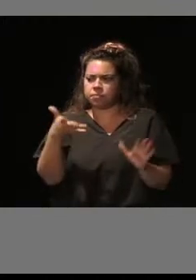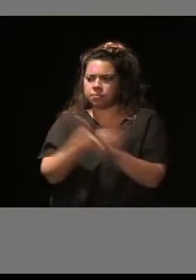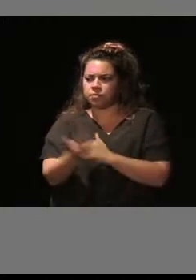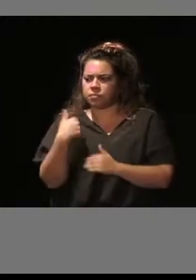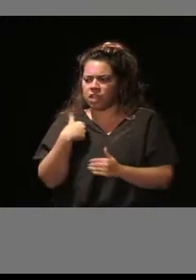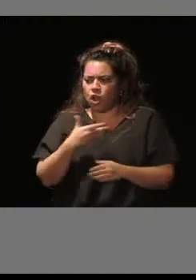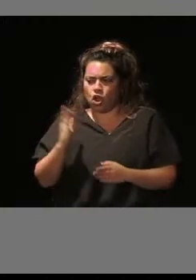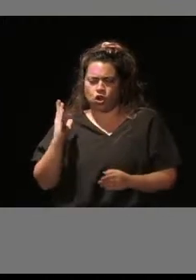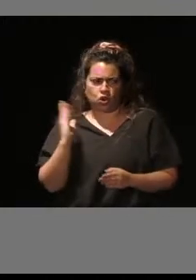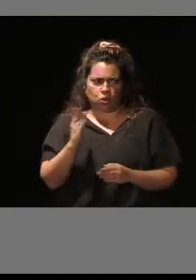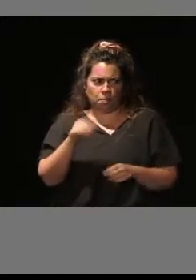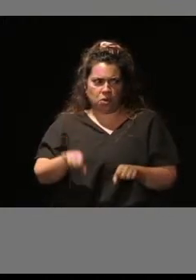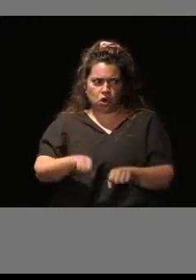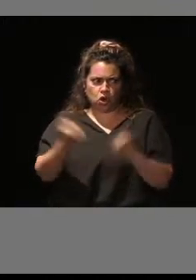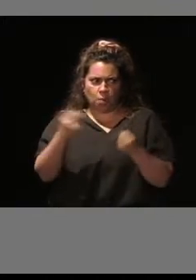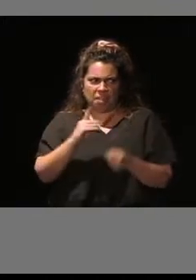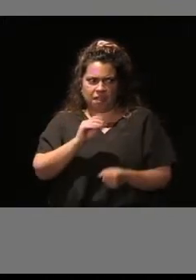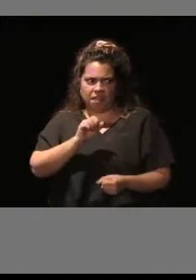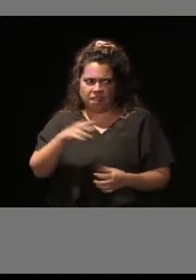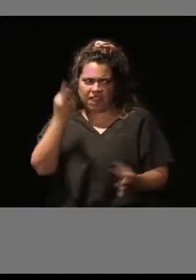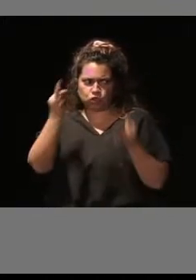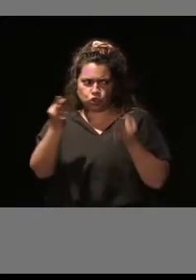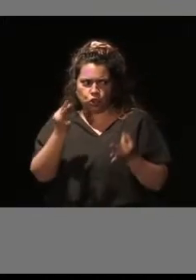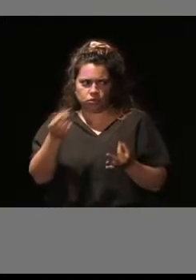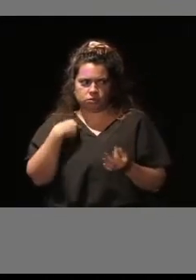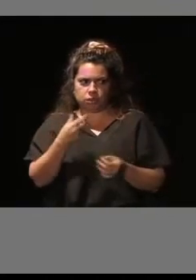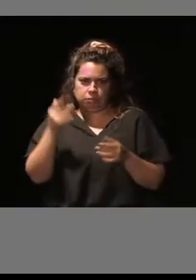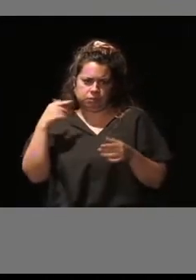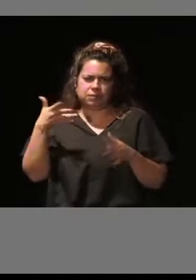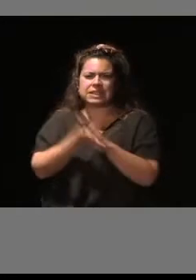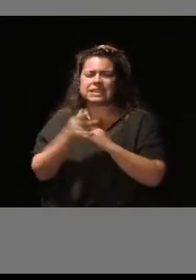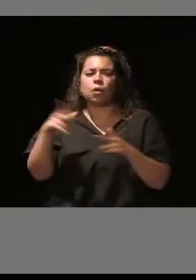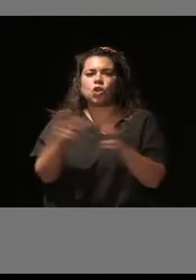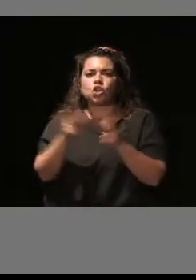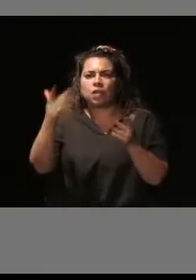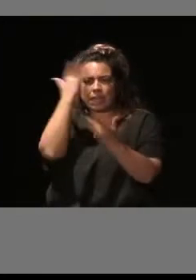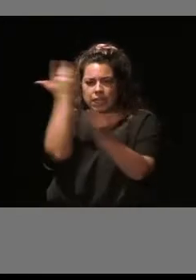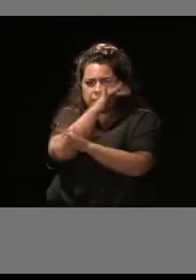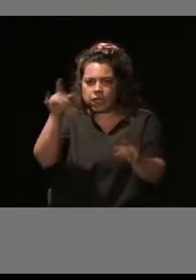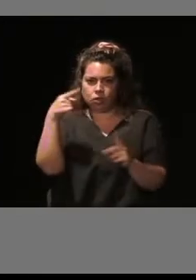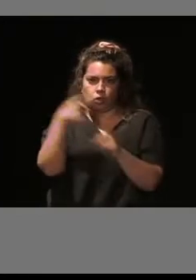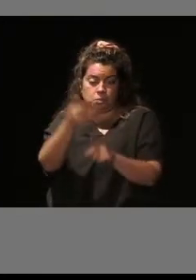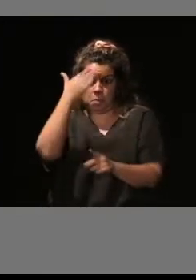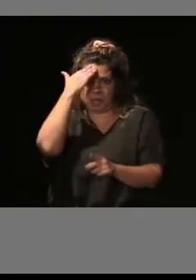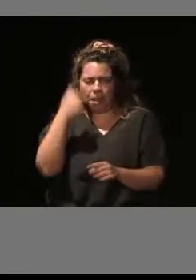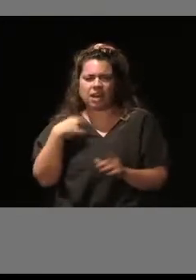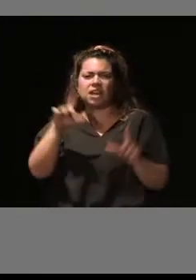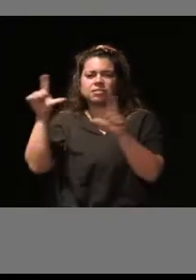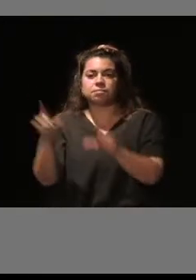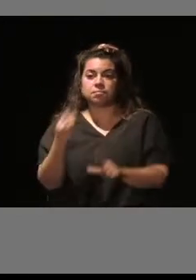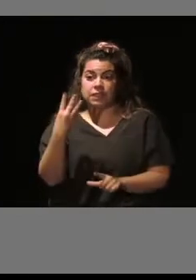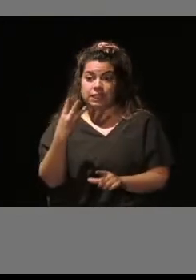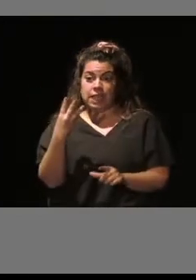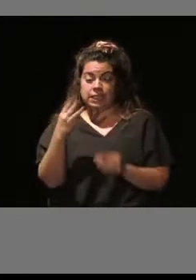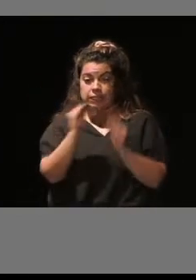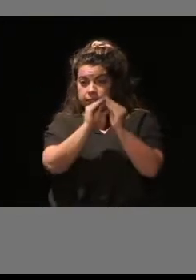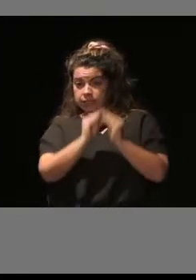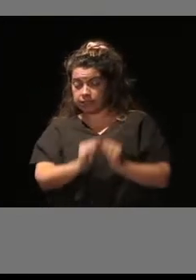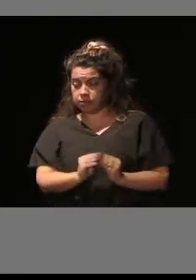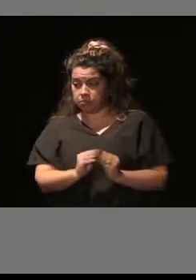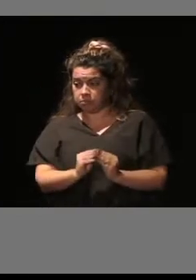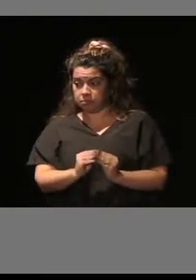objeto, pues precisamente no concienciar a la ciudadanía, ¿no? Y se diseñaron tres carteles que no se van a poner.